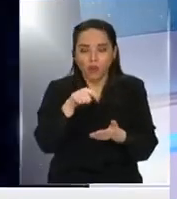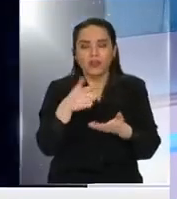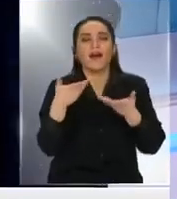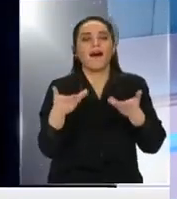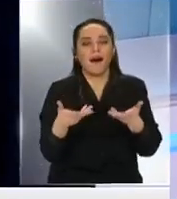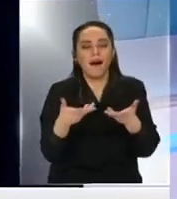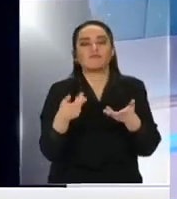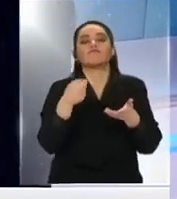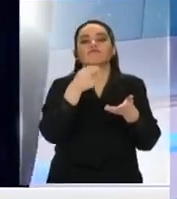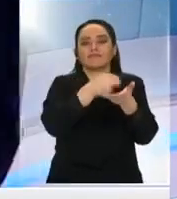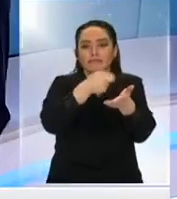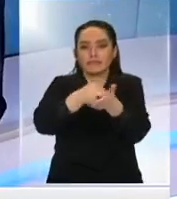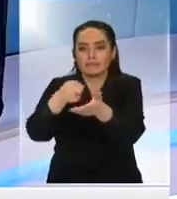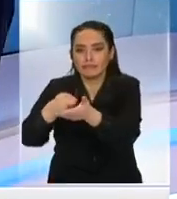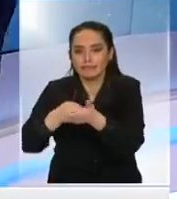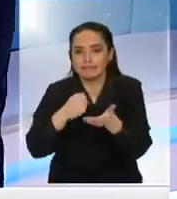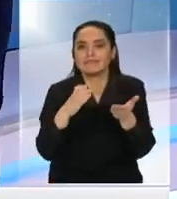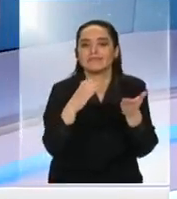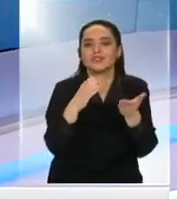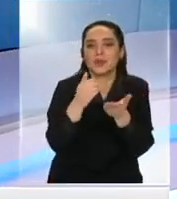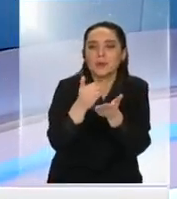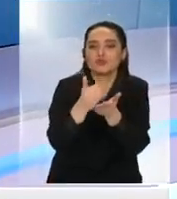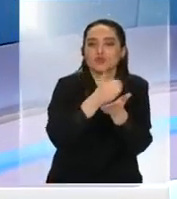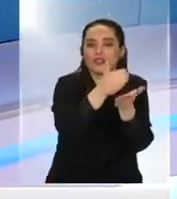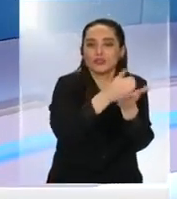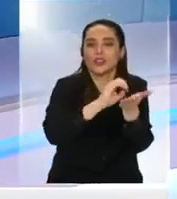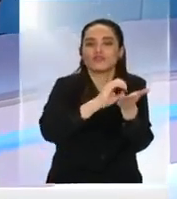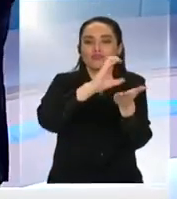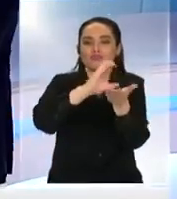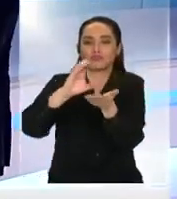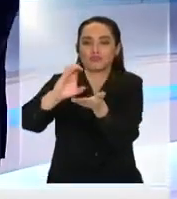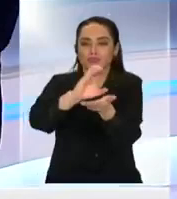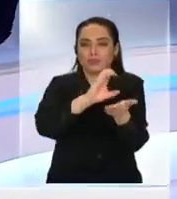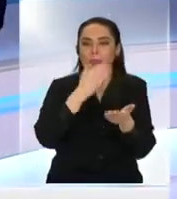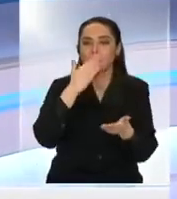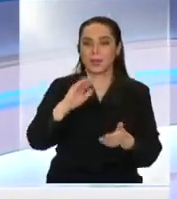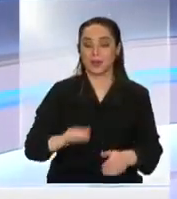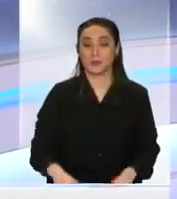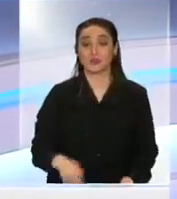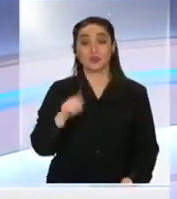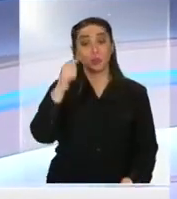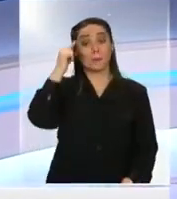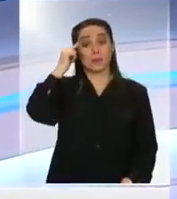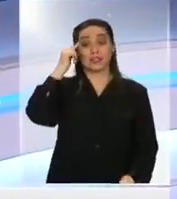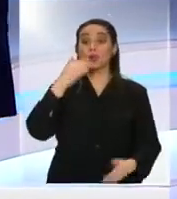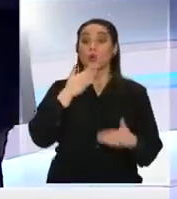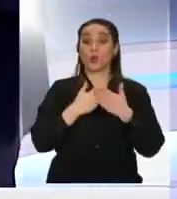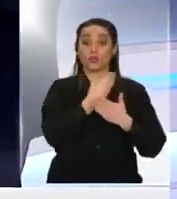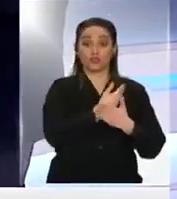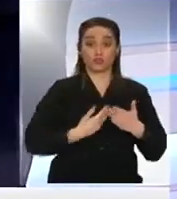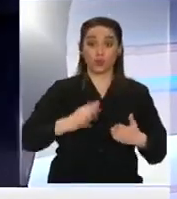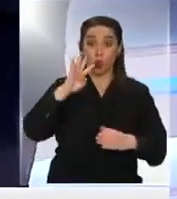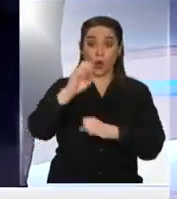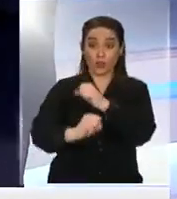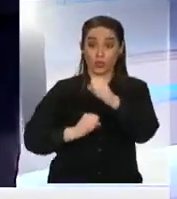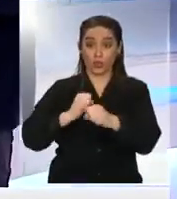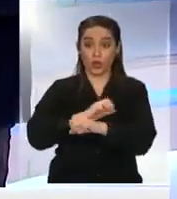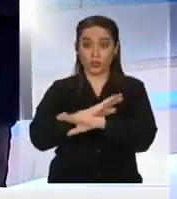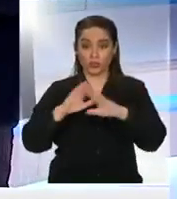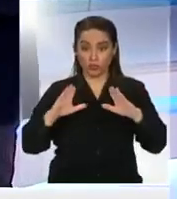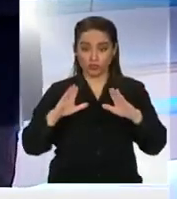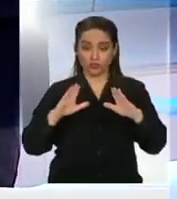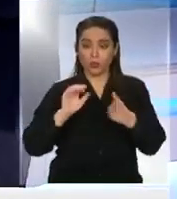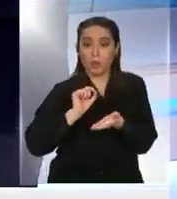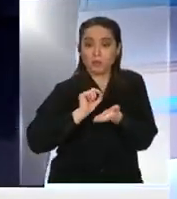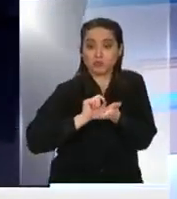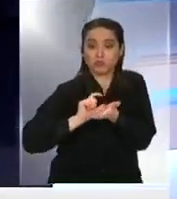supermercados, no los que van de vacaciones a Europa. Llegarías a eso a fin de tu mandato. Así es, hay una propuesta escalonada